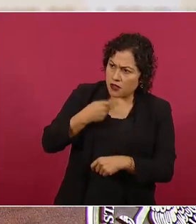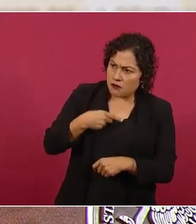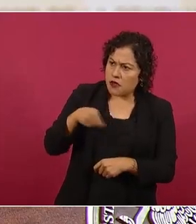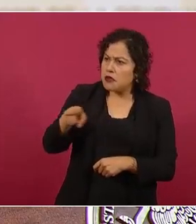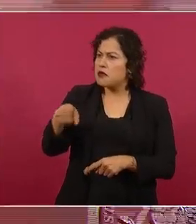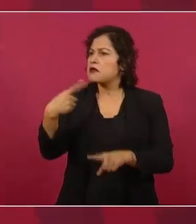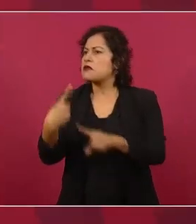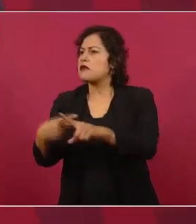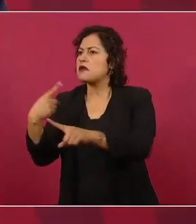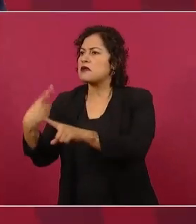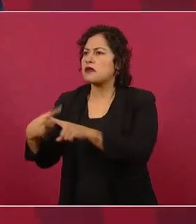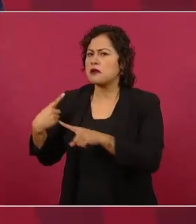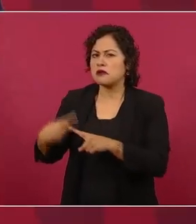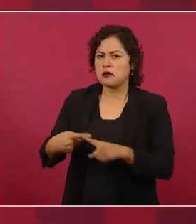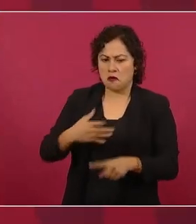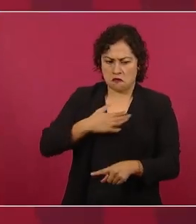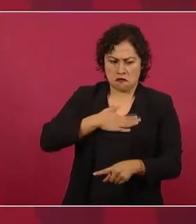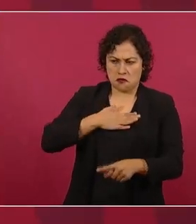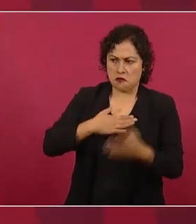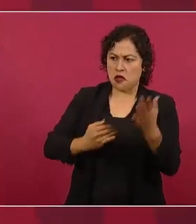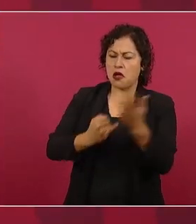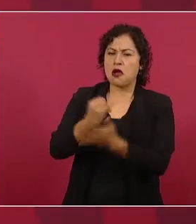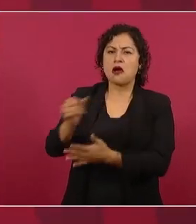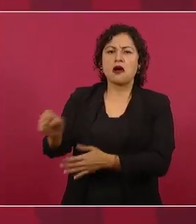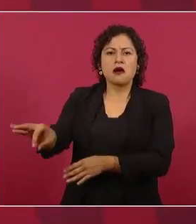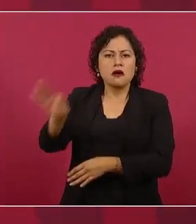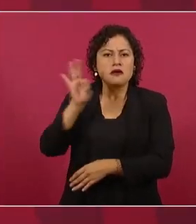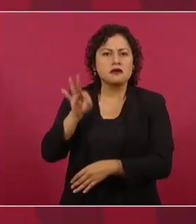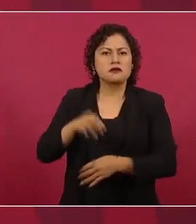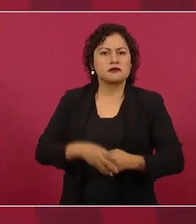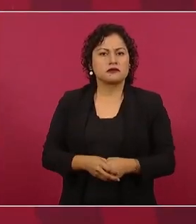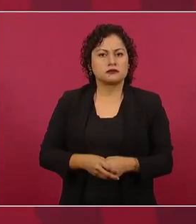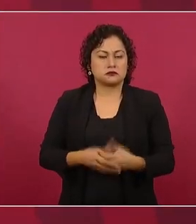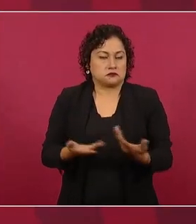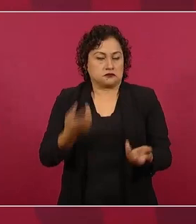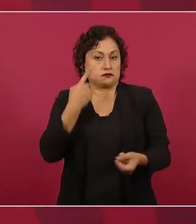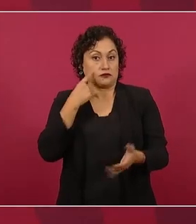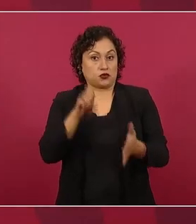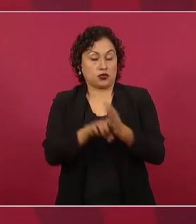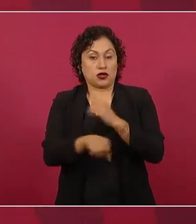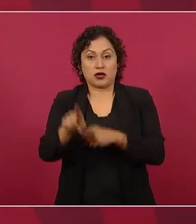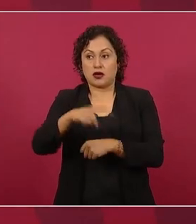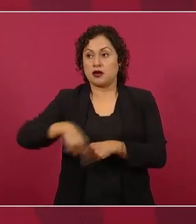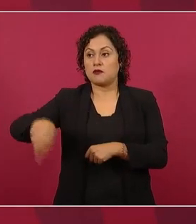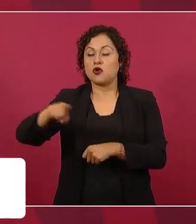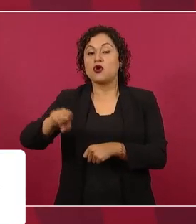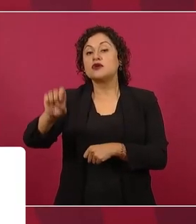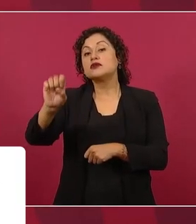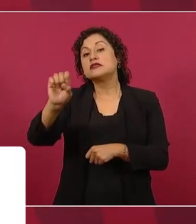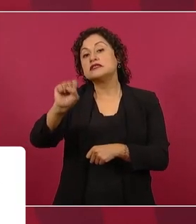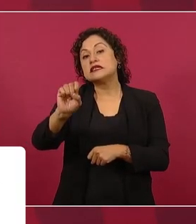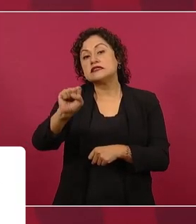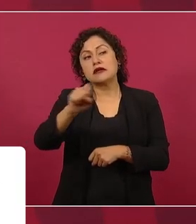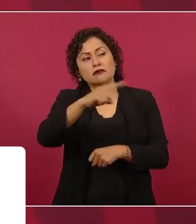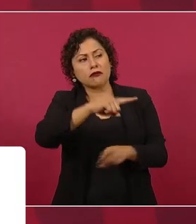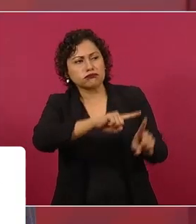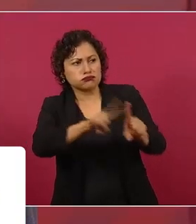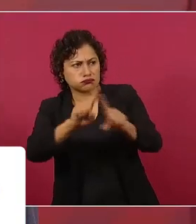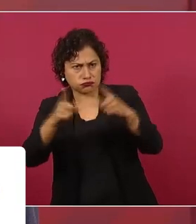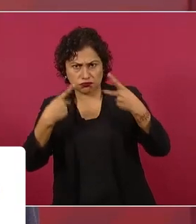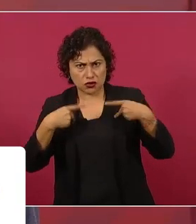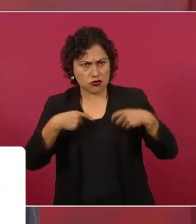que se presenten 60 ciudadanos, mujeres y hombres